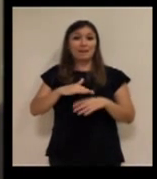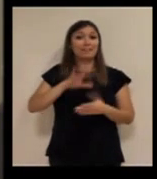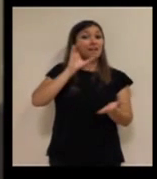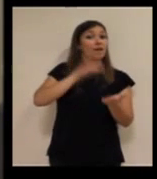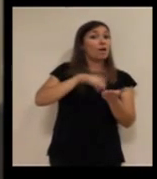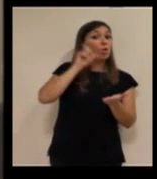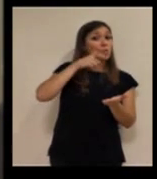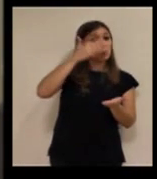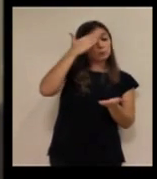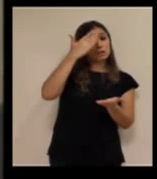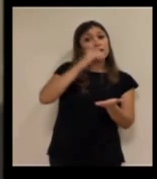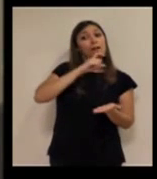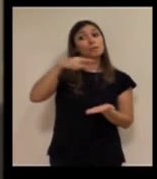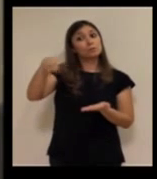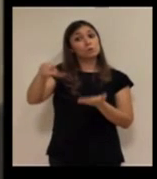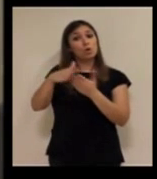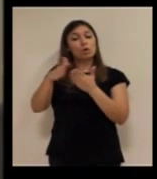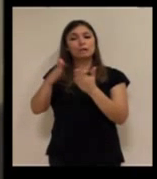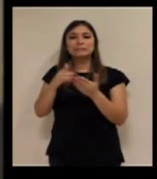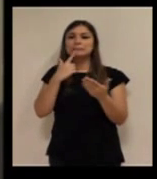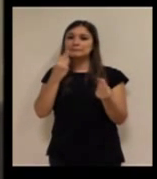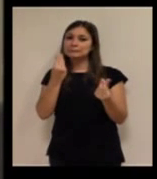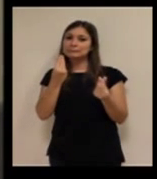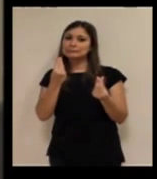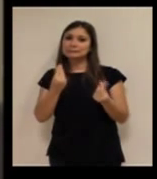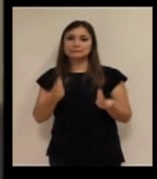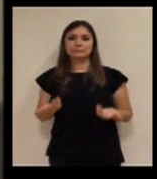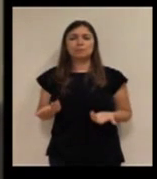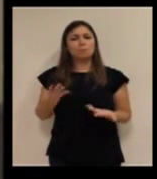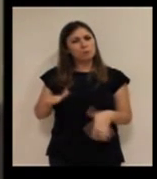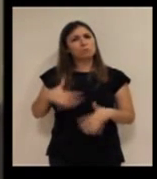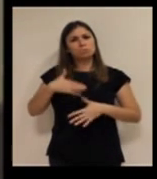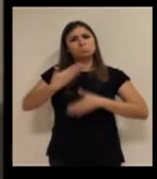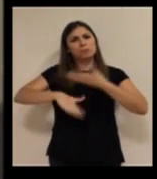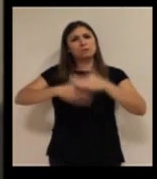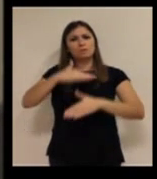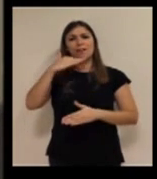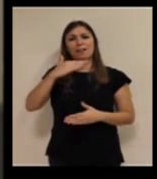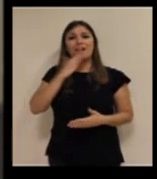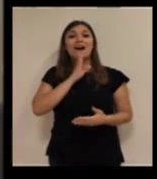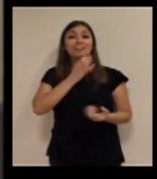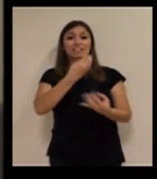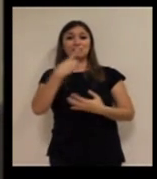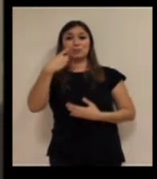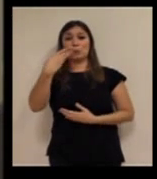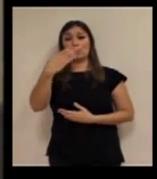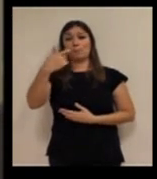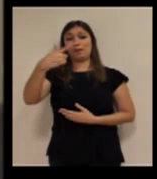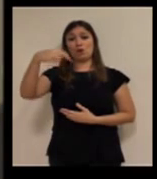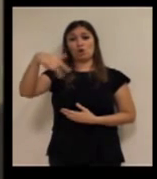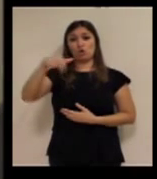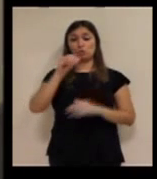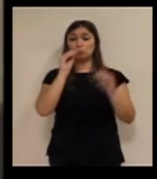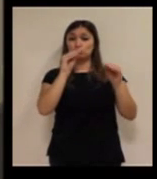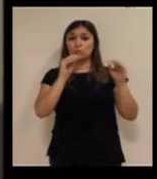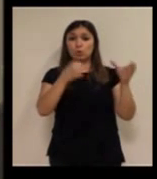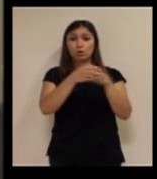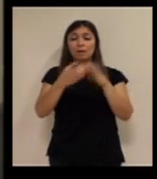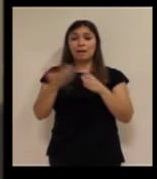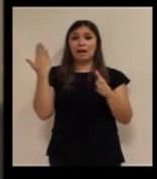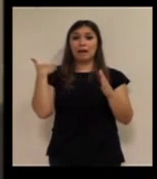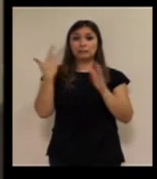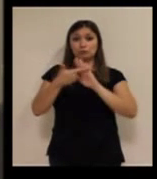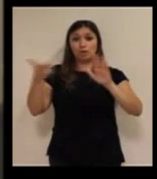central hacia el hogar, como que algo más se debería poder aportar. Pero, bueno, se van dando pasos. Nos comentaba Begoña que eran colectivos que estaban